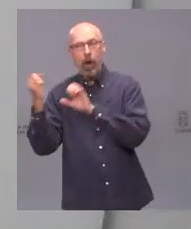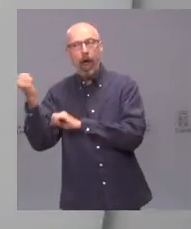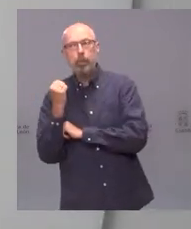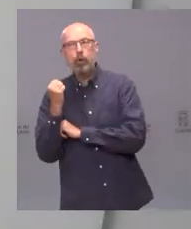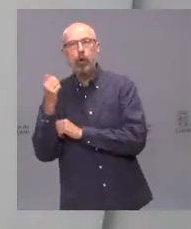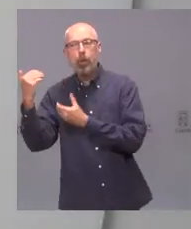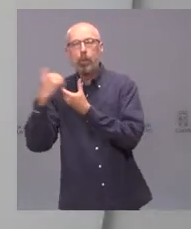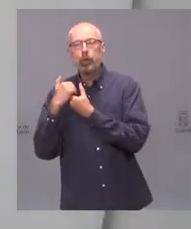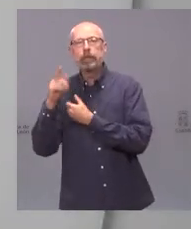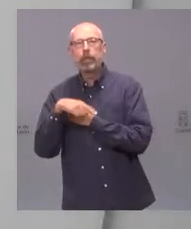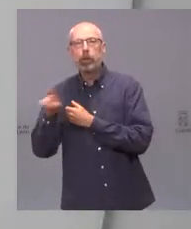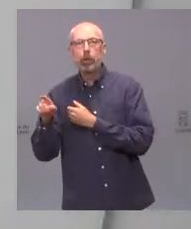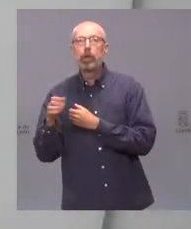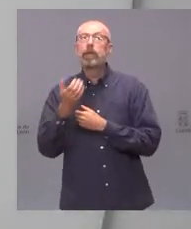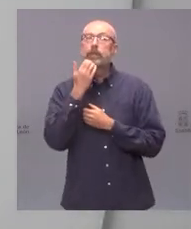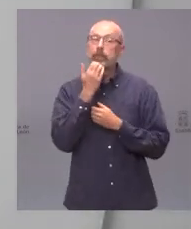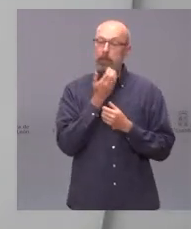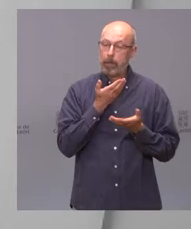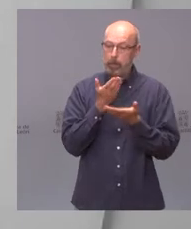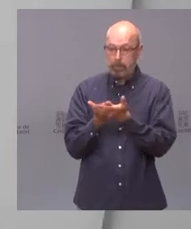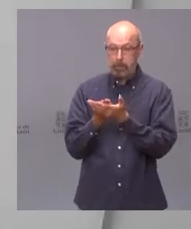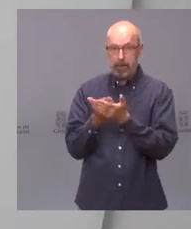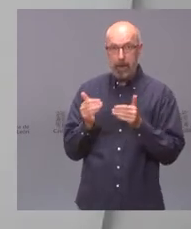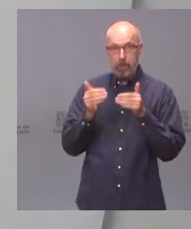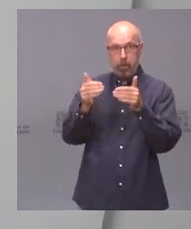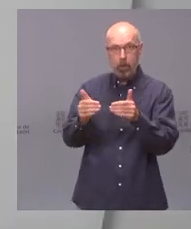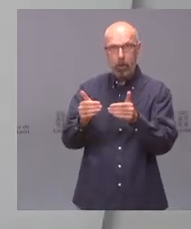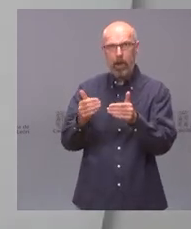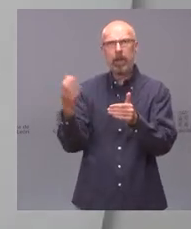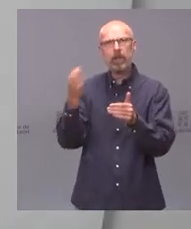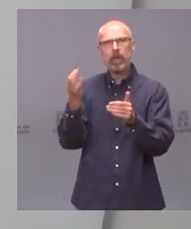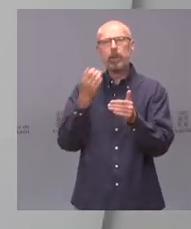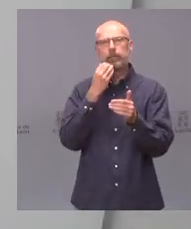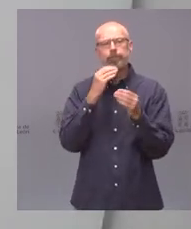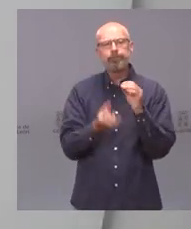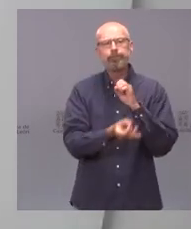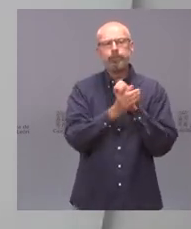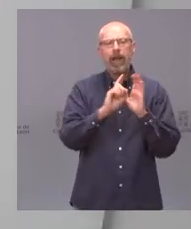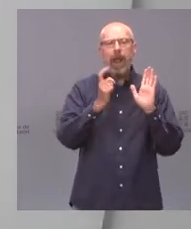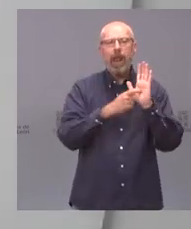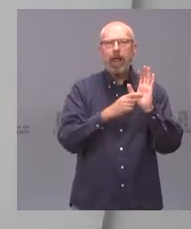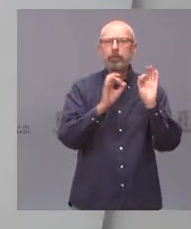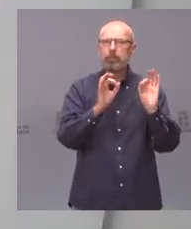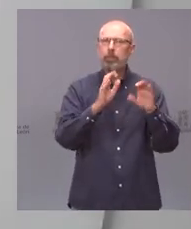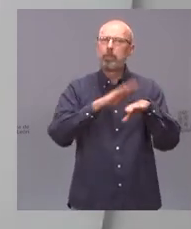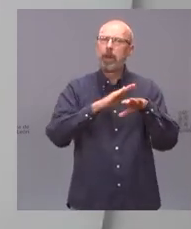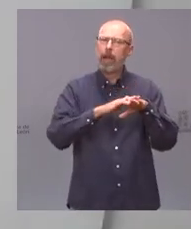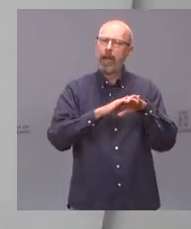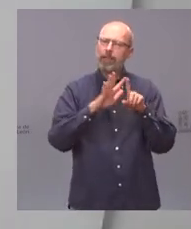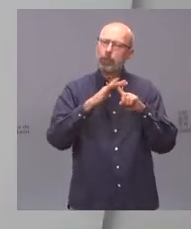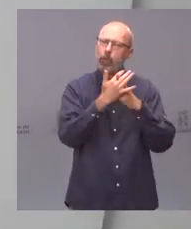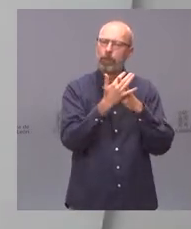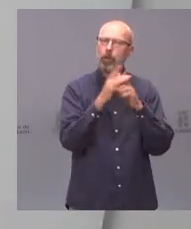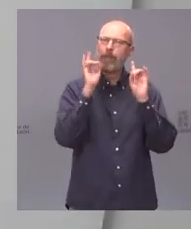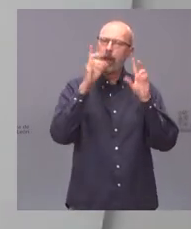de que sí que pida esa prórroga no debería Sánchez regular con una ley la situación de estado de alarma pos estado de alarma como